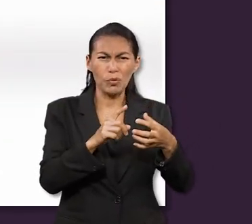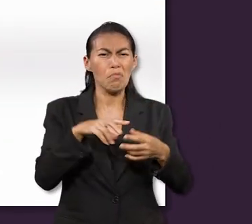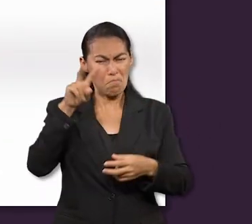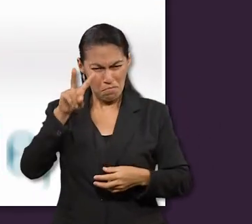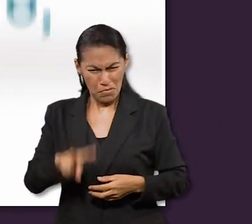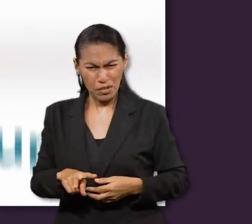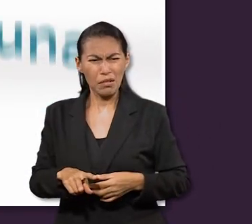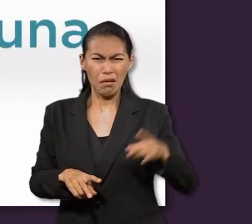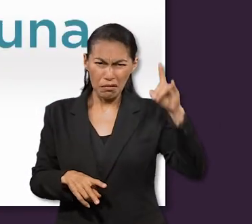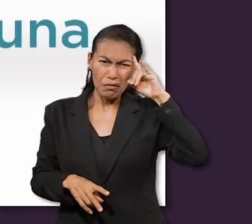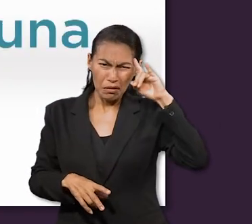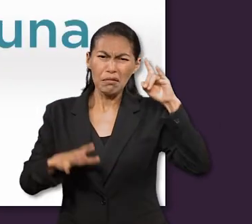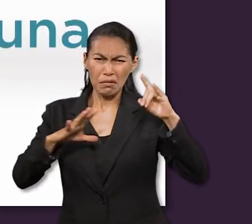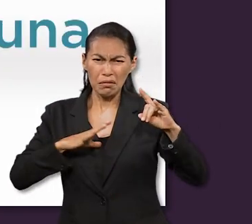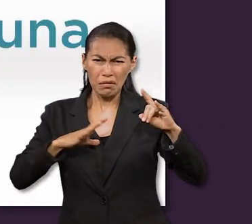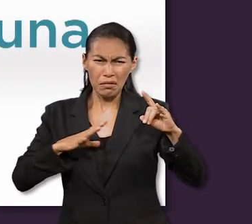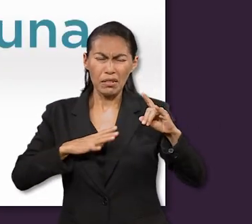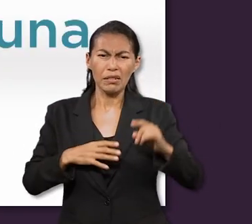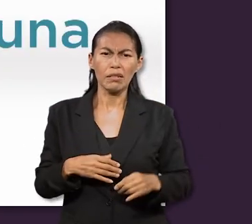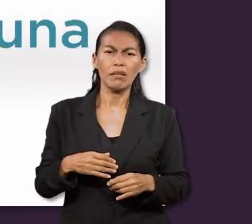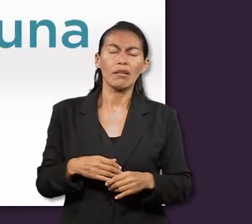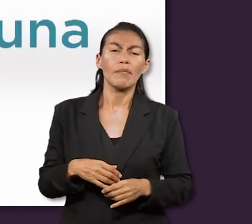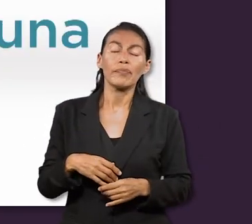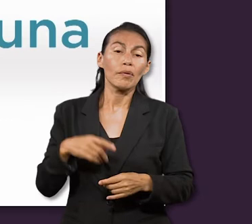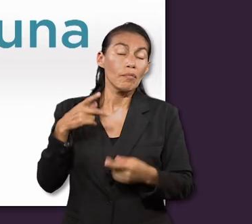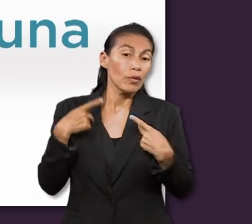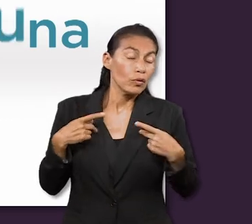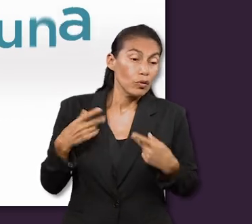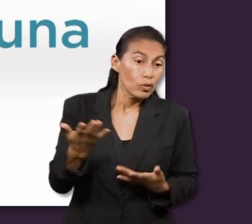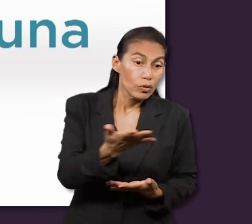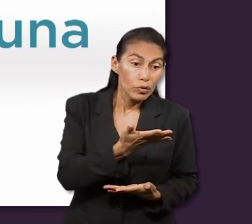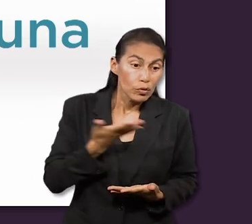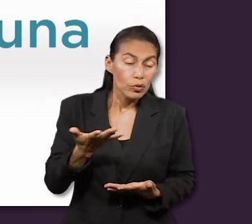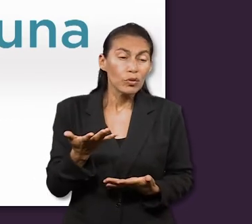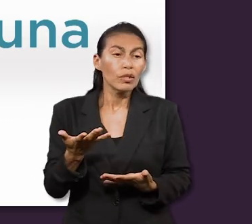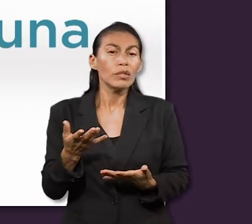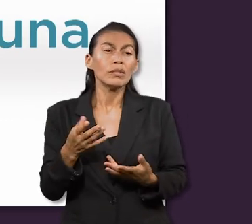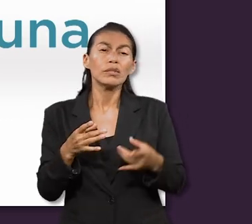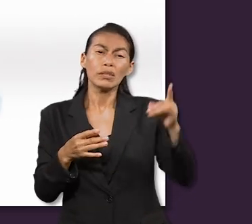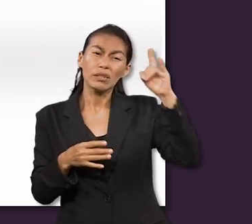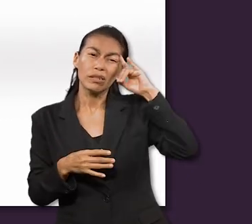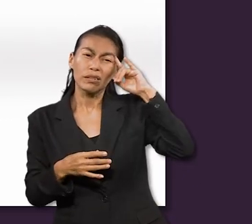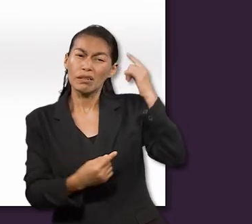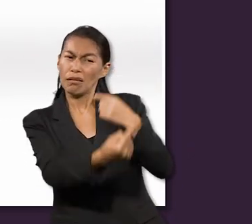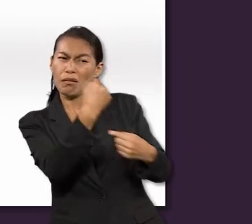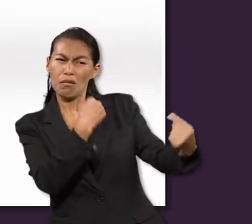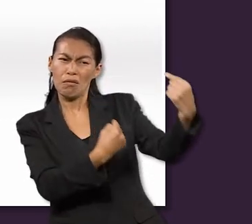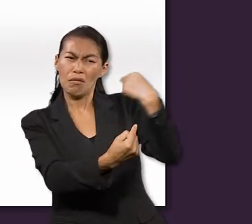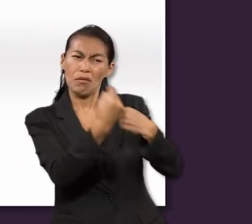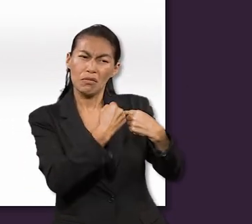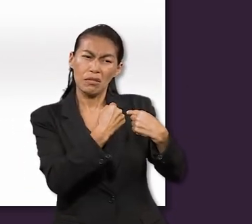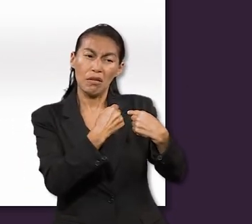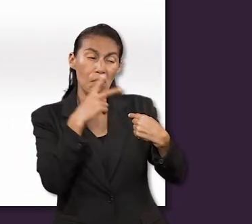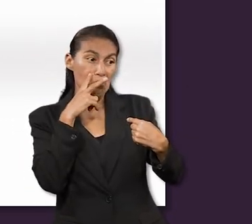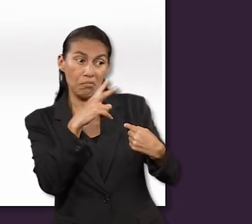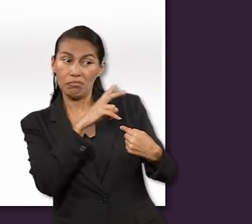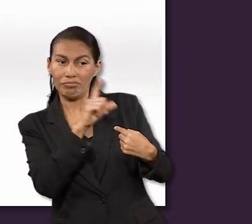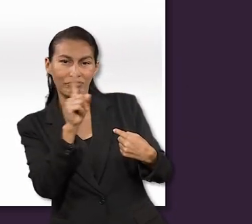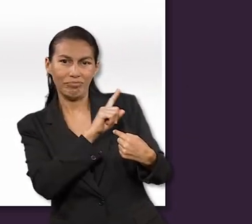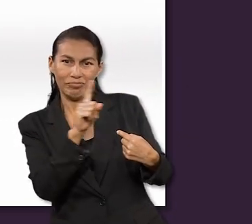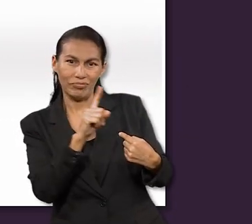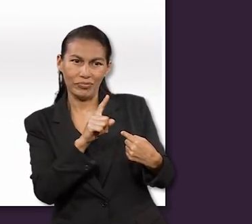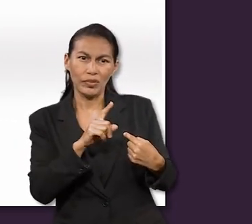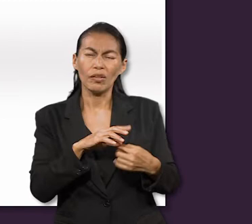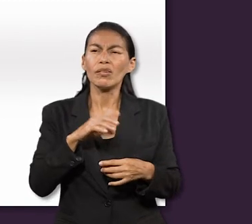En opinión de Pablo, el cristiano está comprometido con una lucha que se libra contra las huestes espirituales de